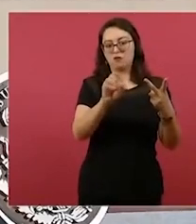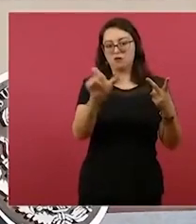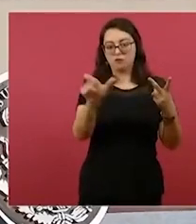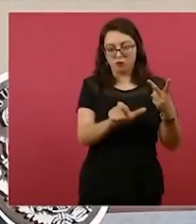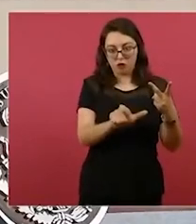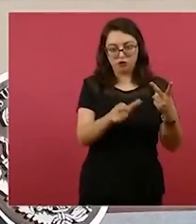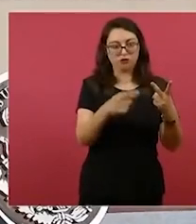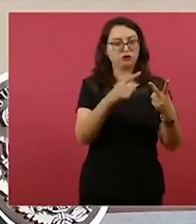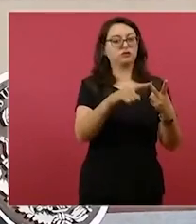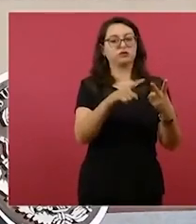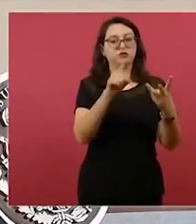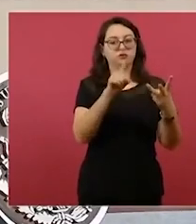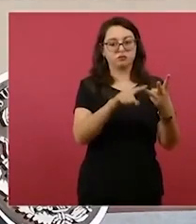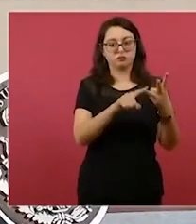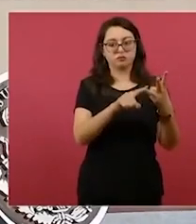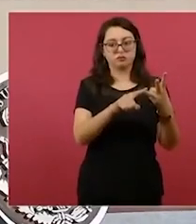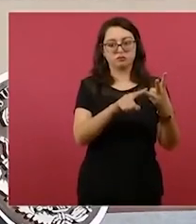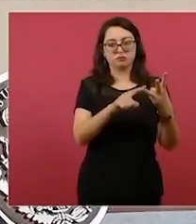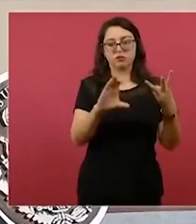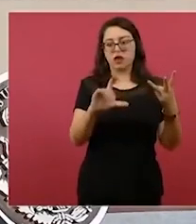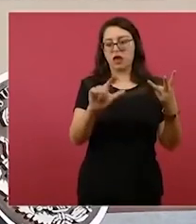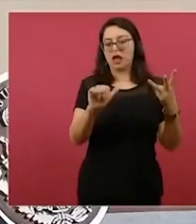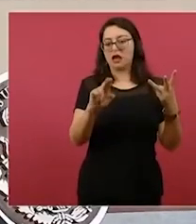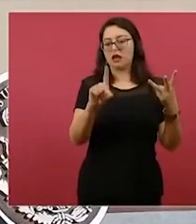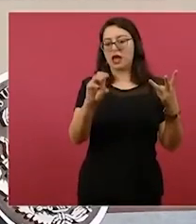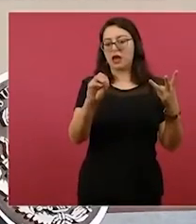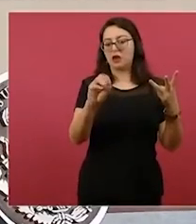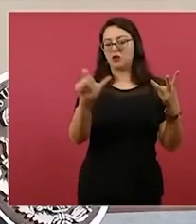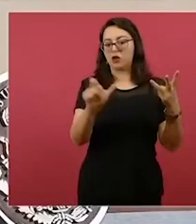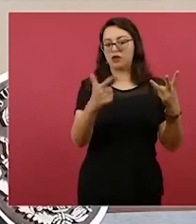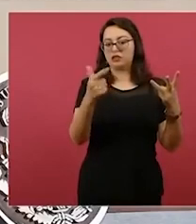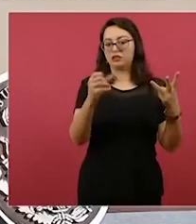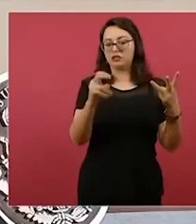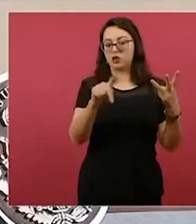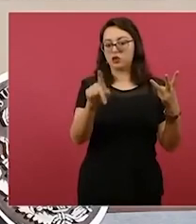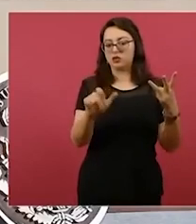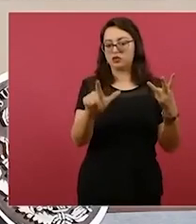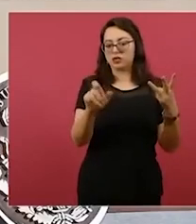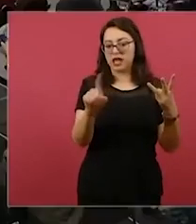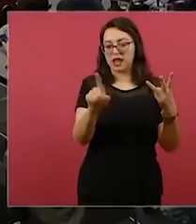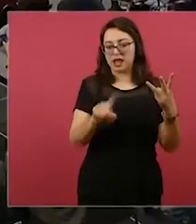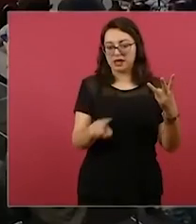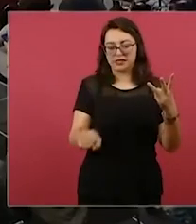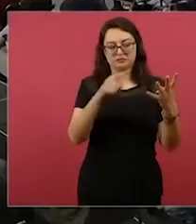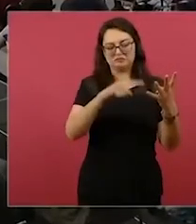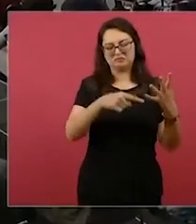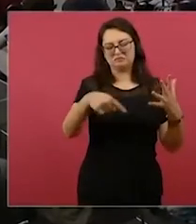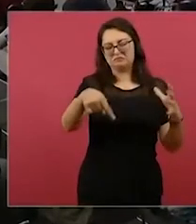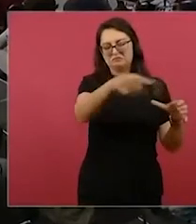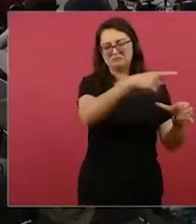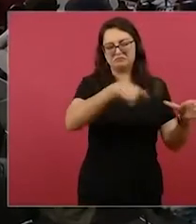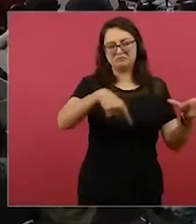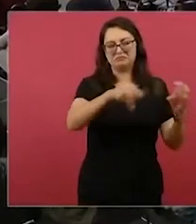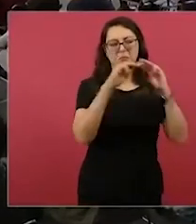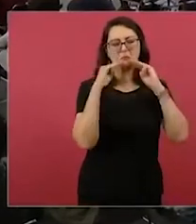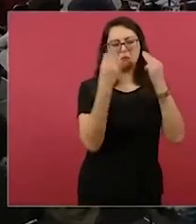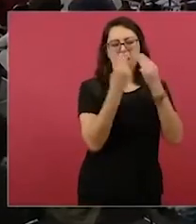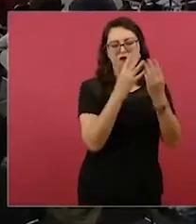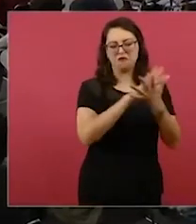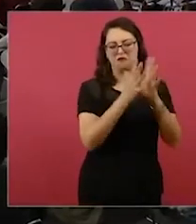opinan diferente o están en desacuerdo con la conducción del país, que incluye ahora a los posibles candidatos de la llamada